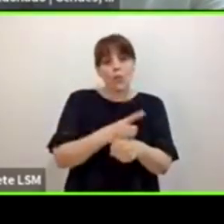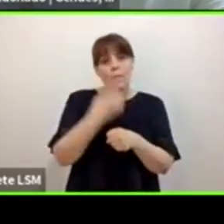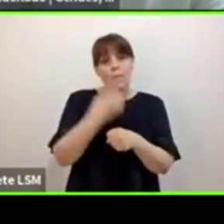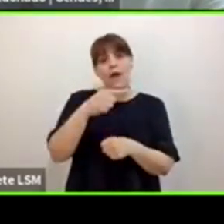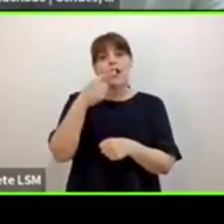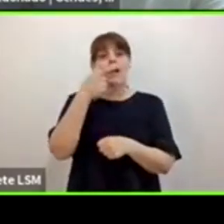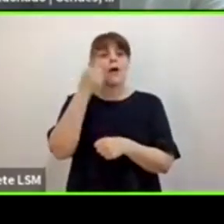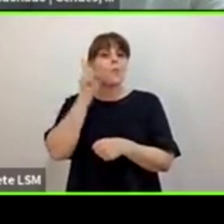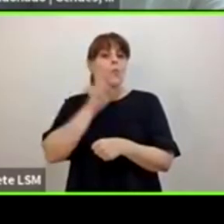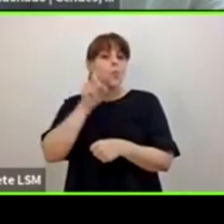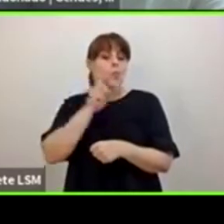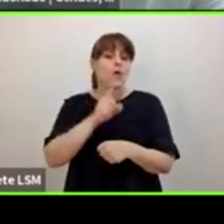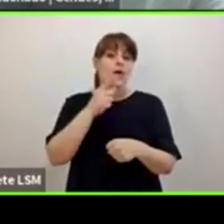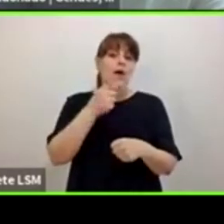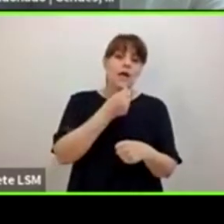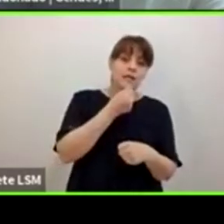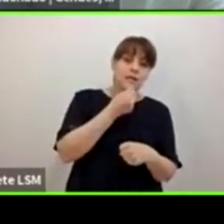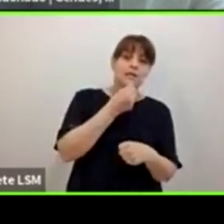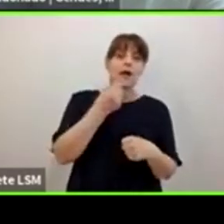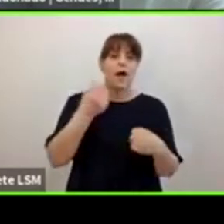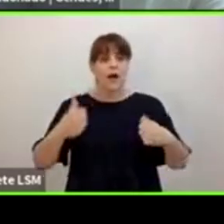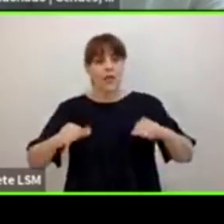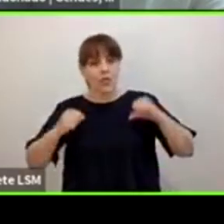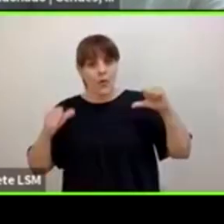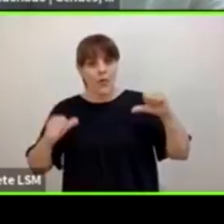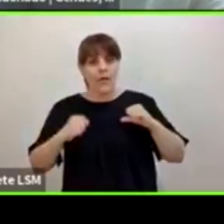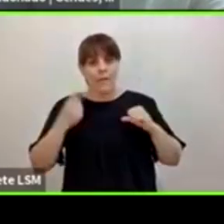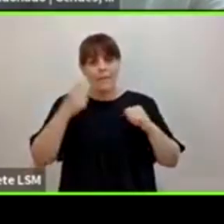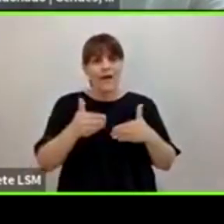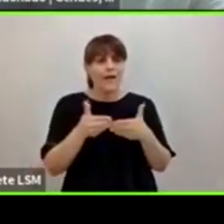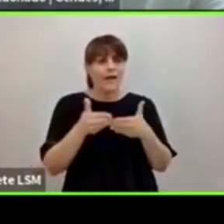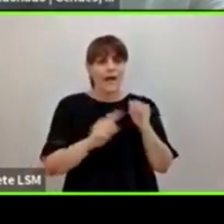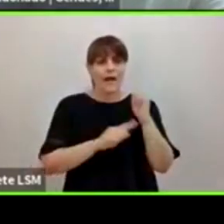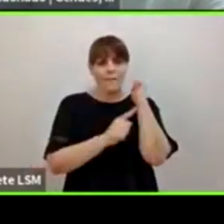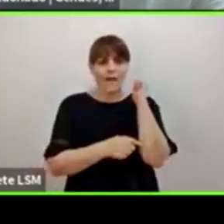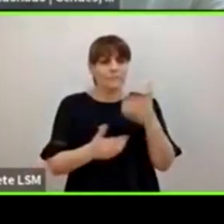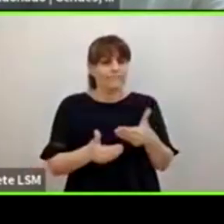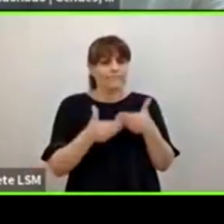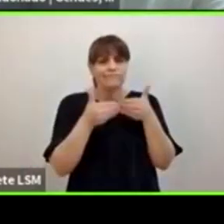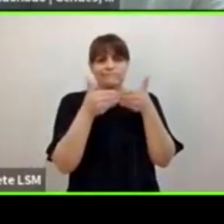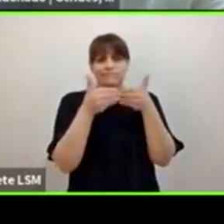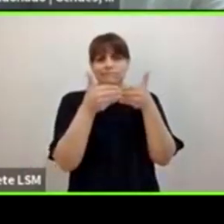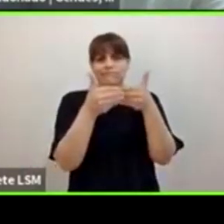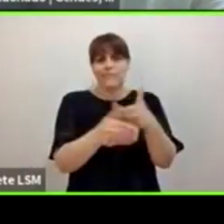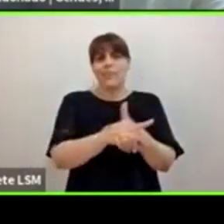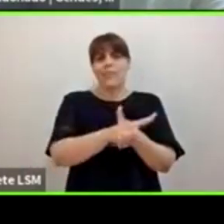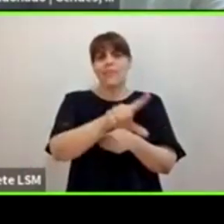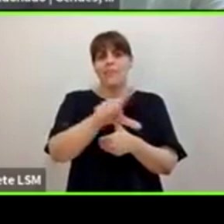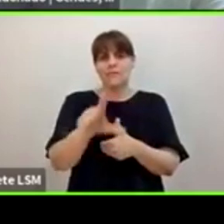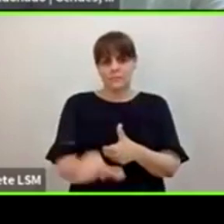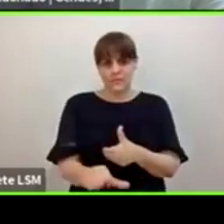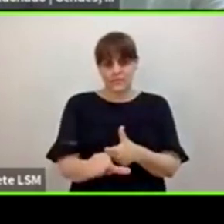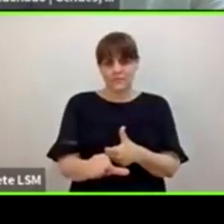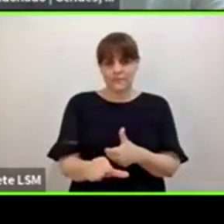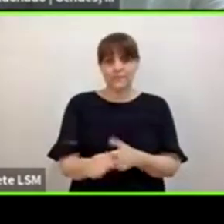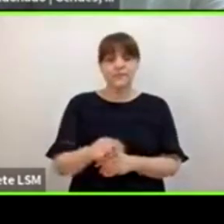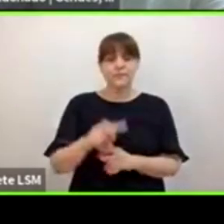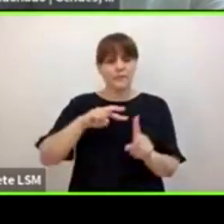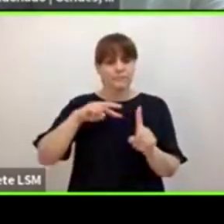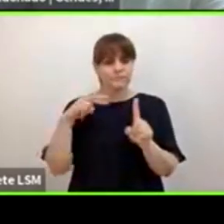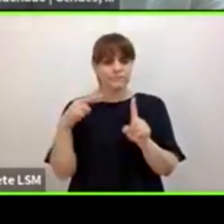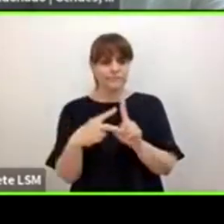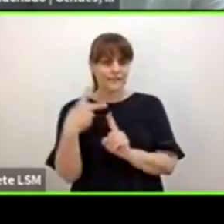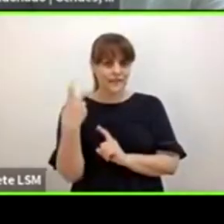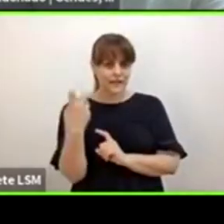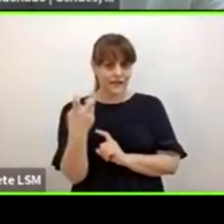pospongan el embarazo el mayor tiempo posible creo que esta esta visión que complementa muy